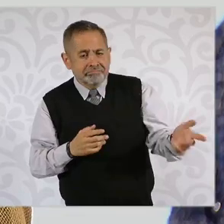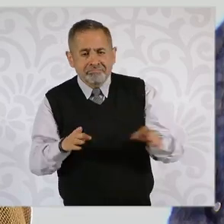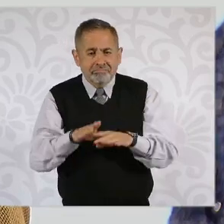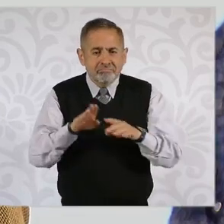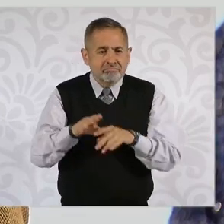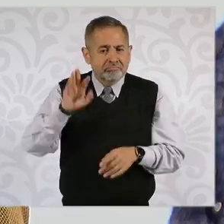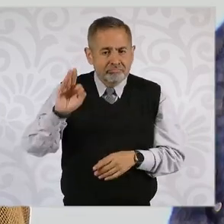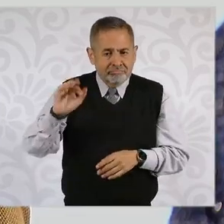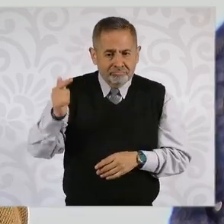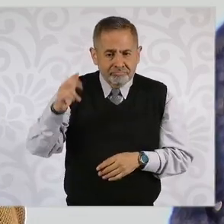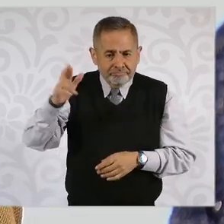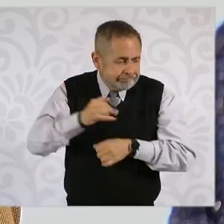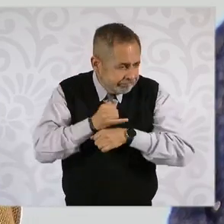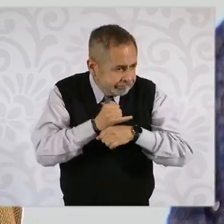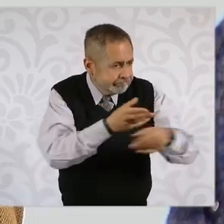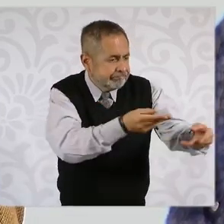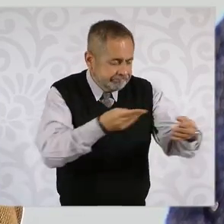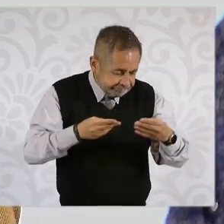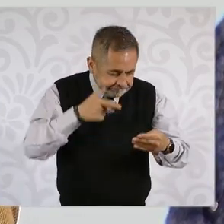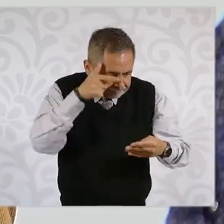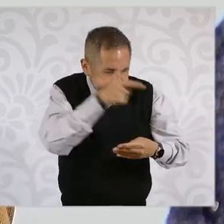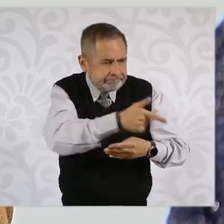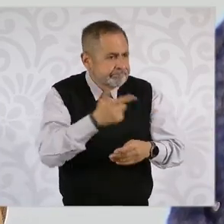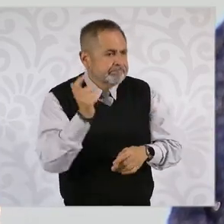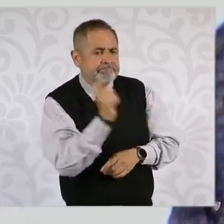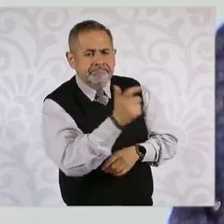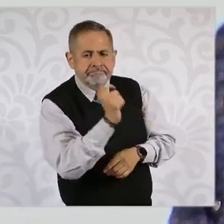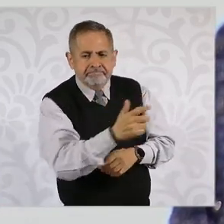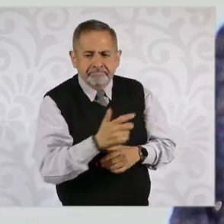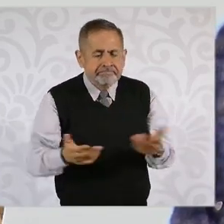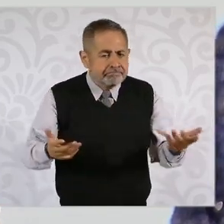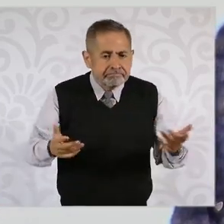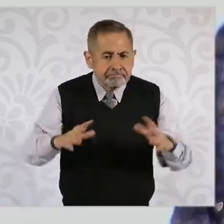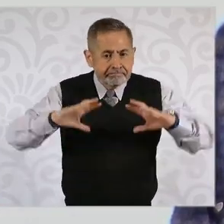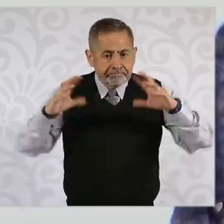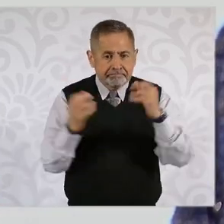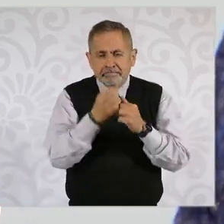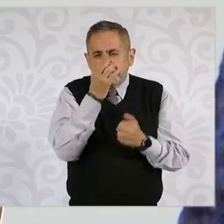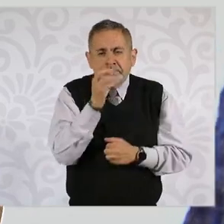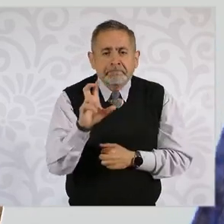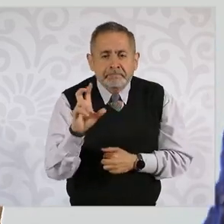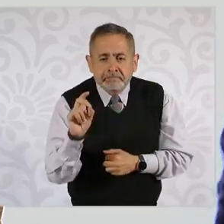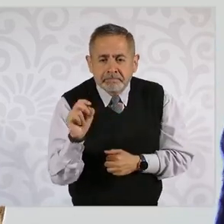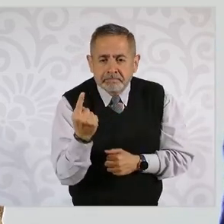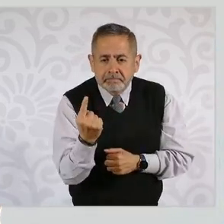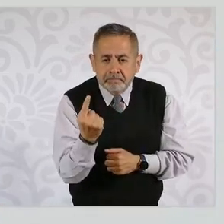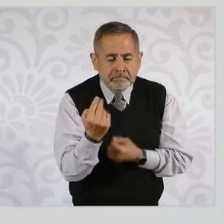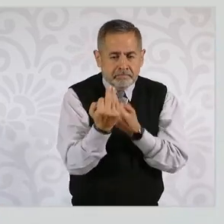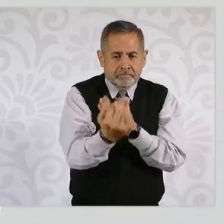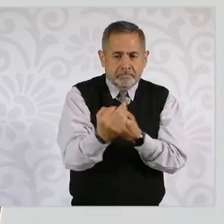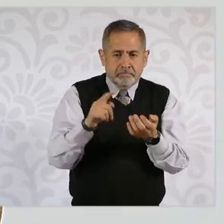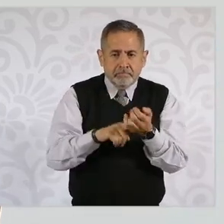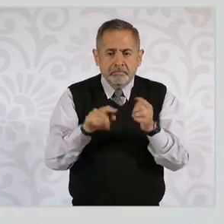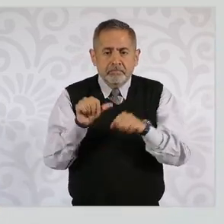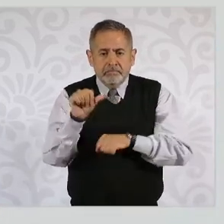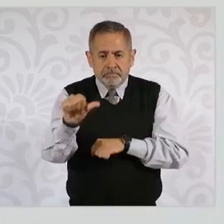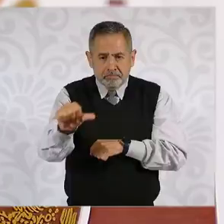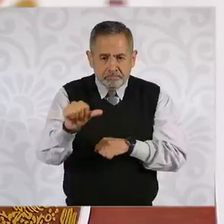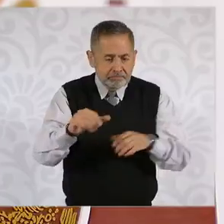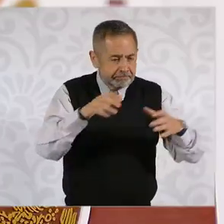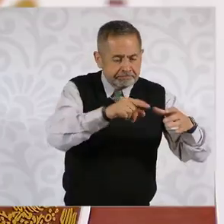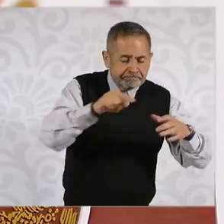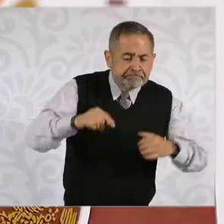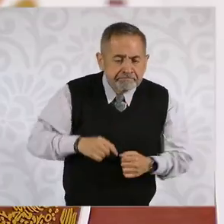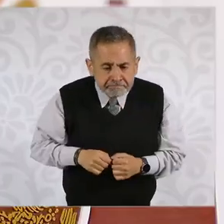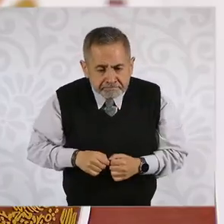Fiscalía General de la República. Aunque se celebraron treinta y una audiencias, en dieciséis casos no